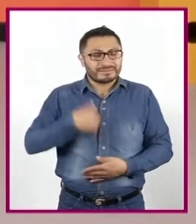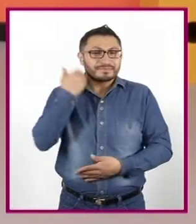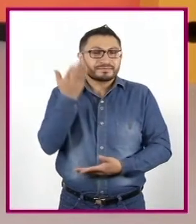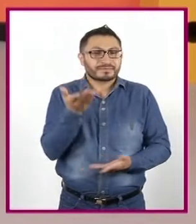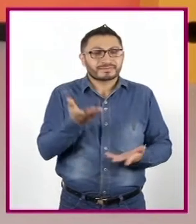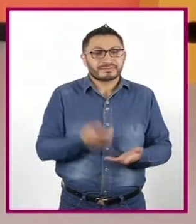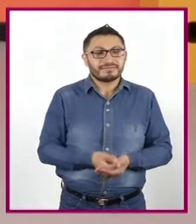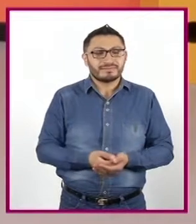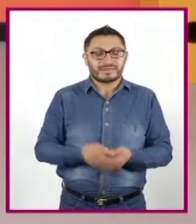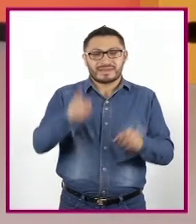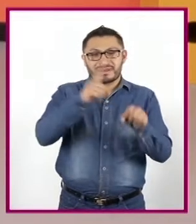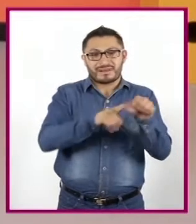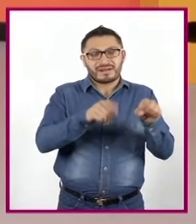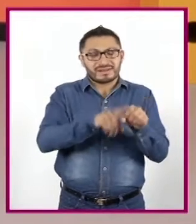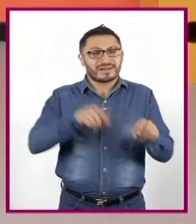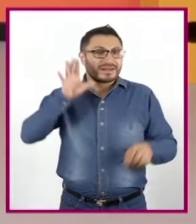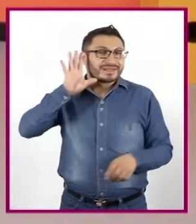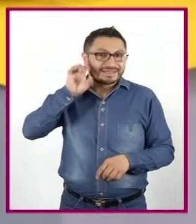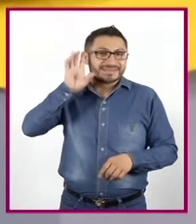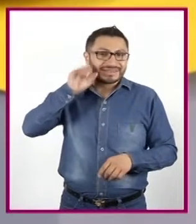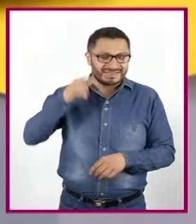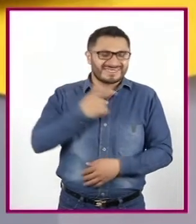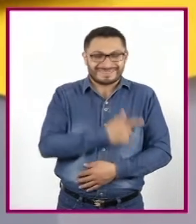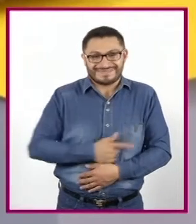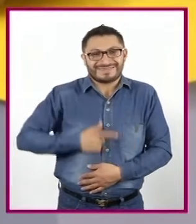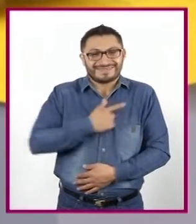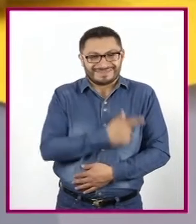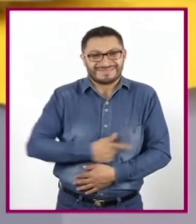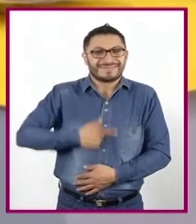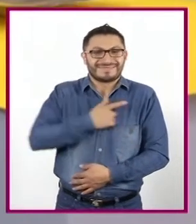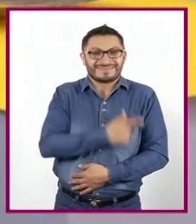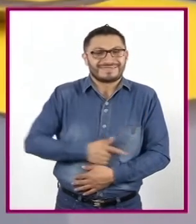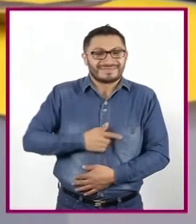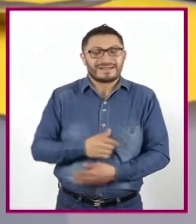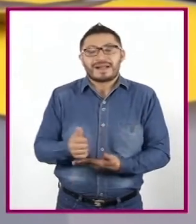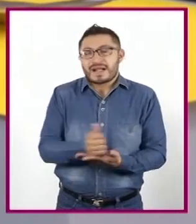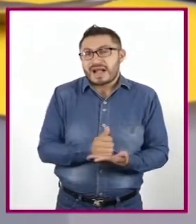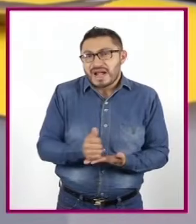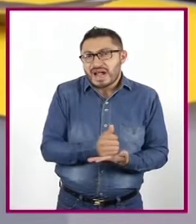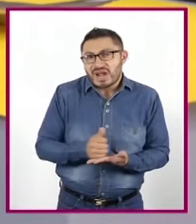Un color naranja. El color naranja me gusta. Azul.